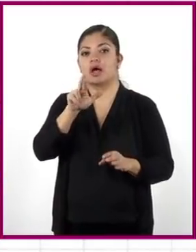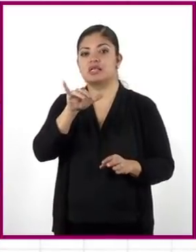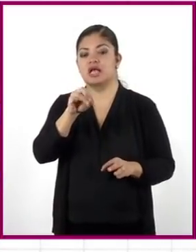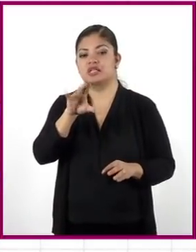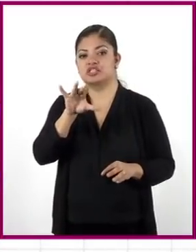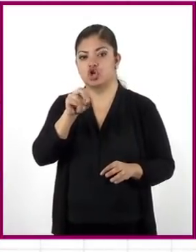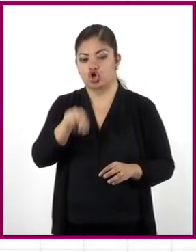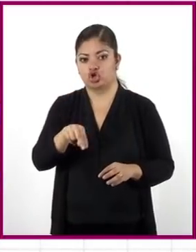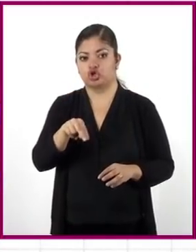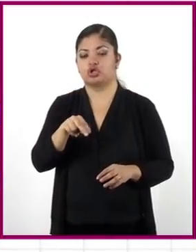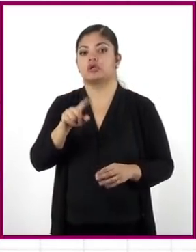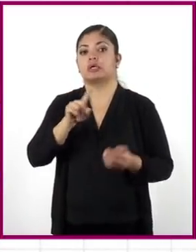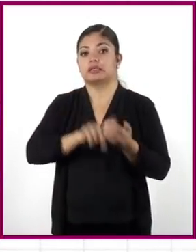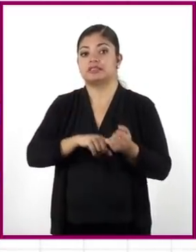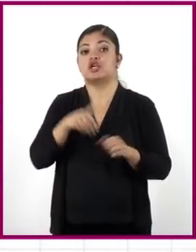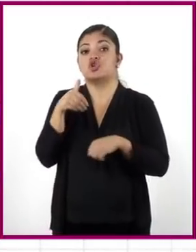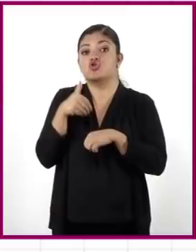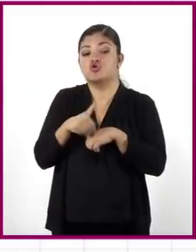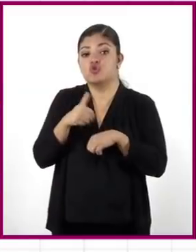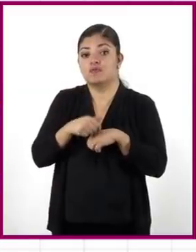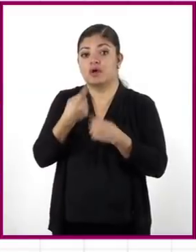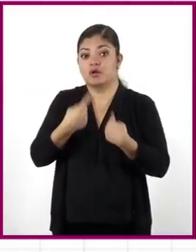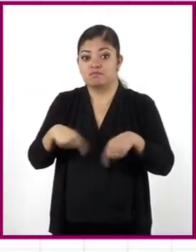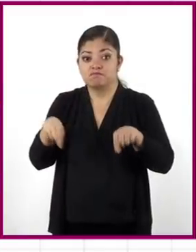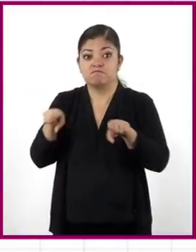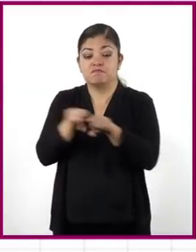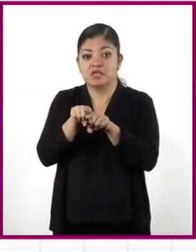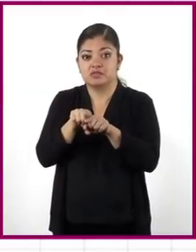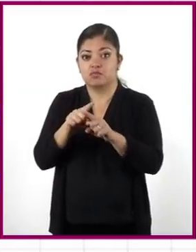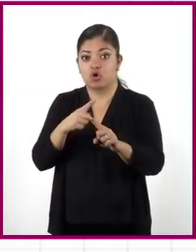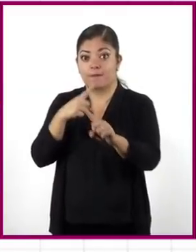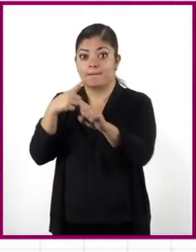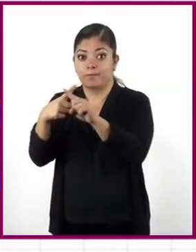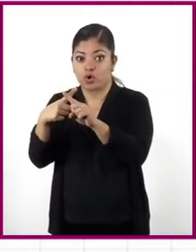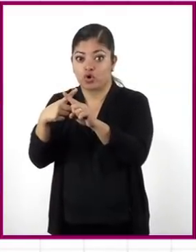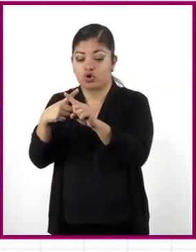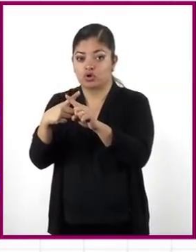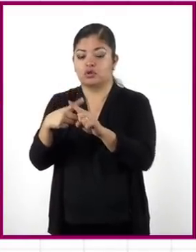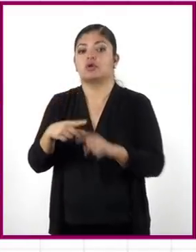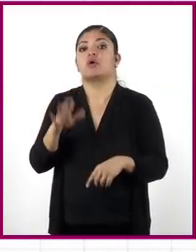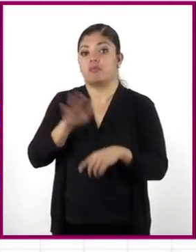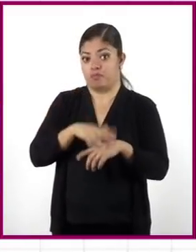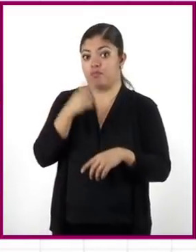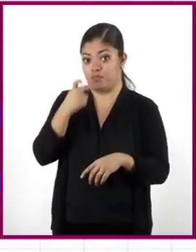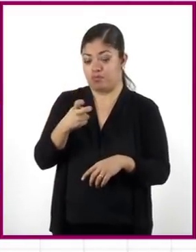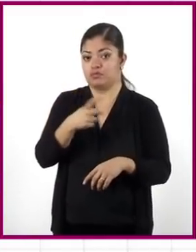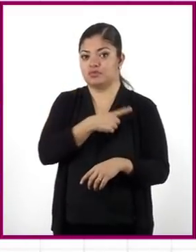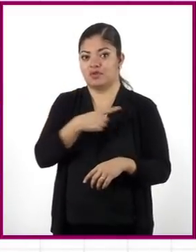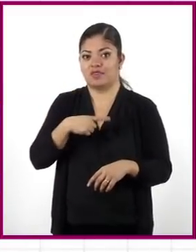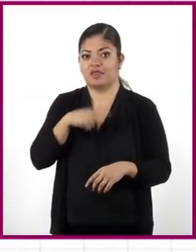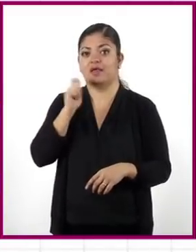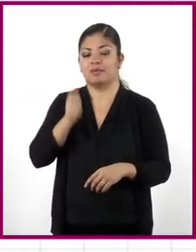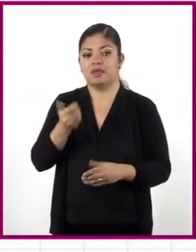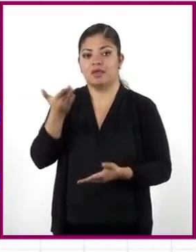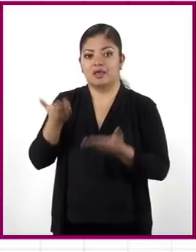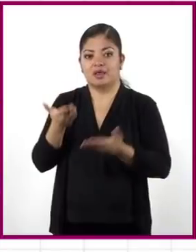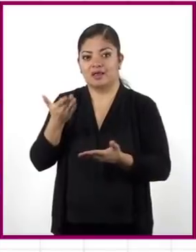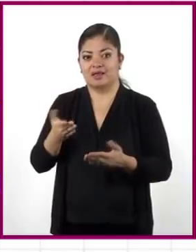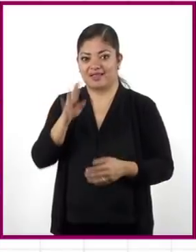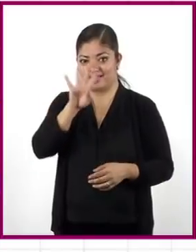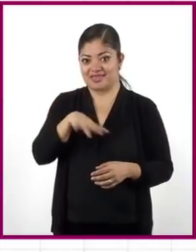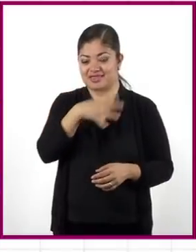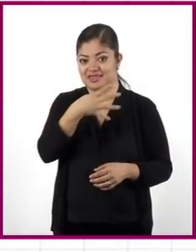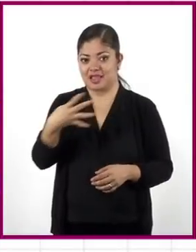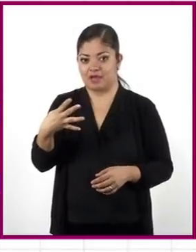el número por el que se multiplica una magnitud para obtener la otra, entonces para encontrar la constante de proporcionalidad de las